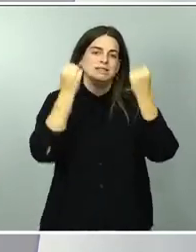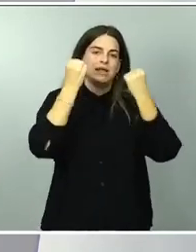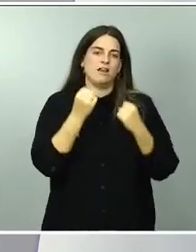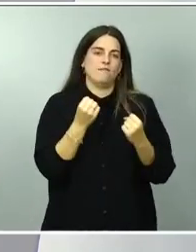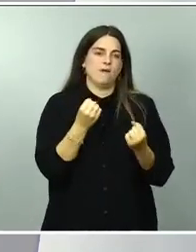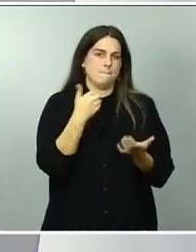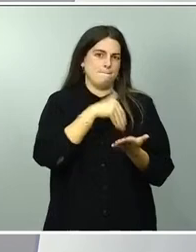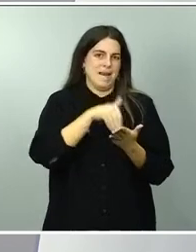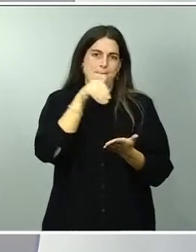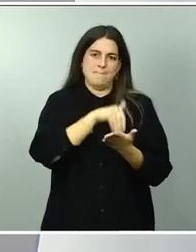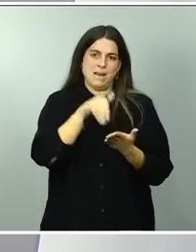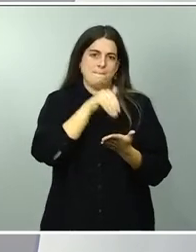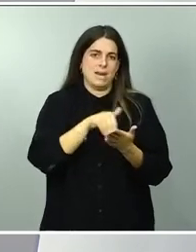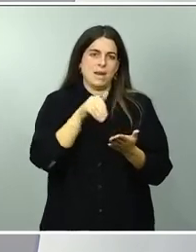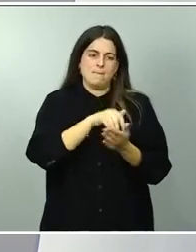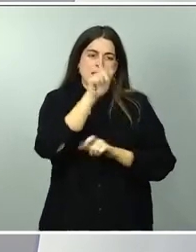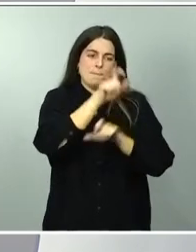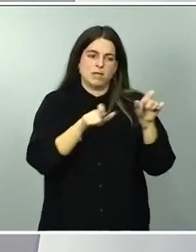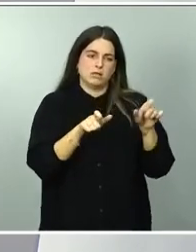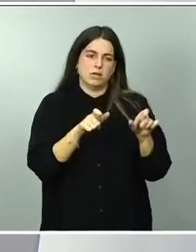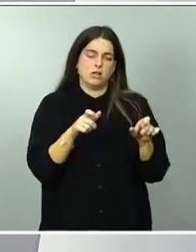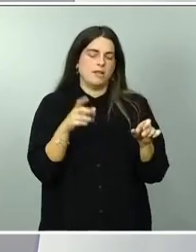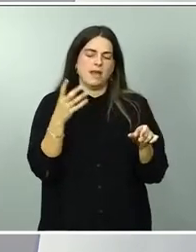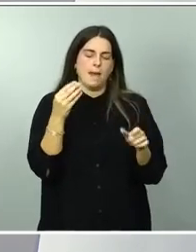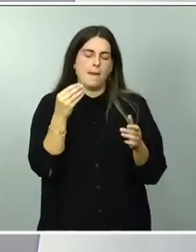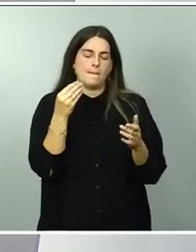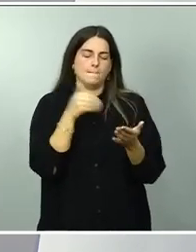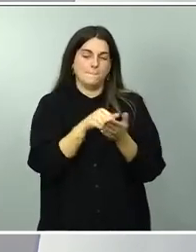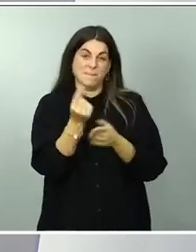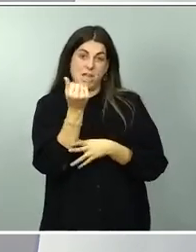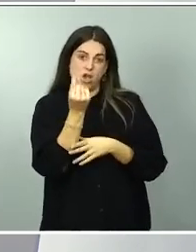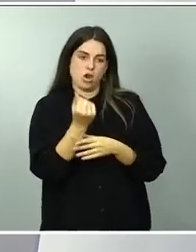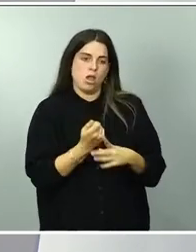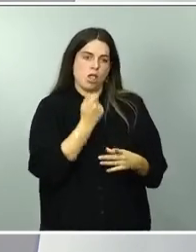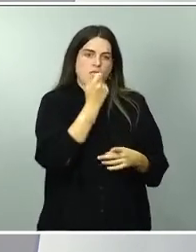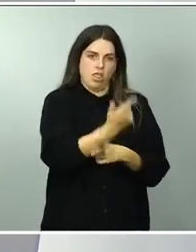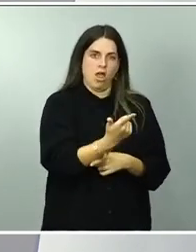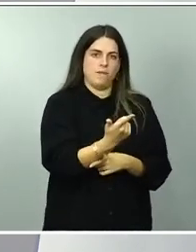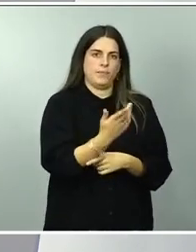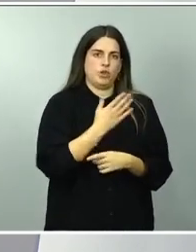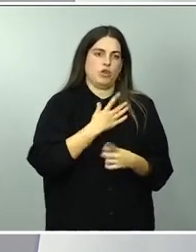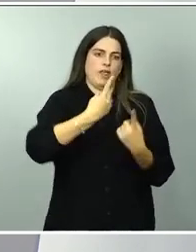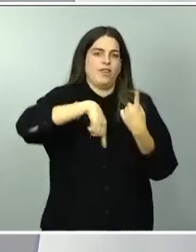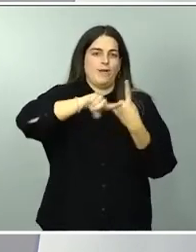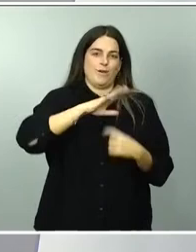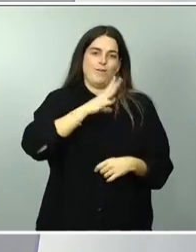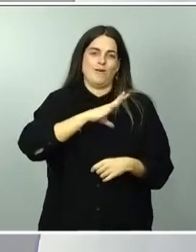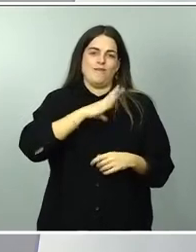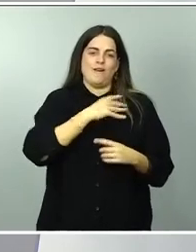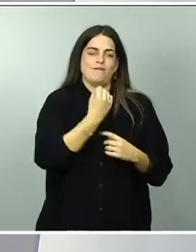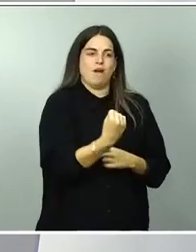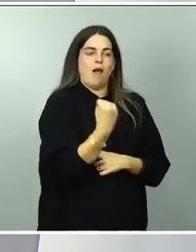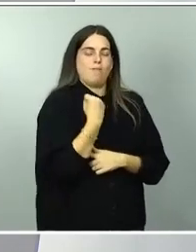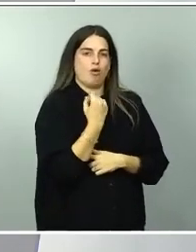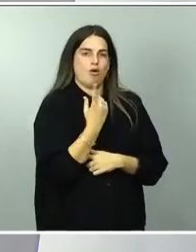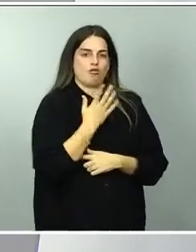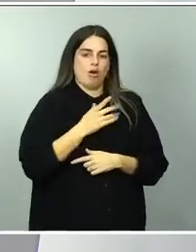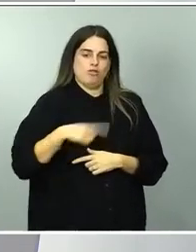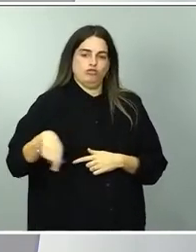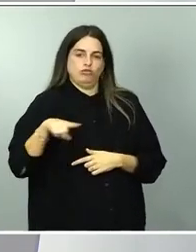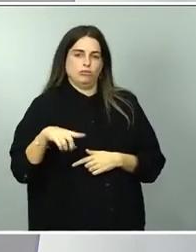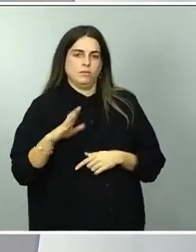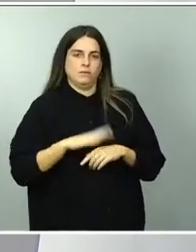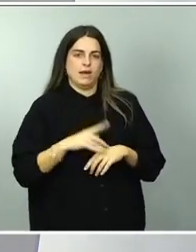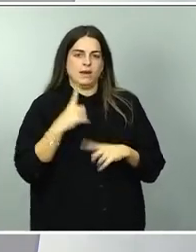euros de dinero público, toca ahora a las entidades financieras arrimar el hombro para que haya un mejor y mayor